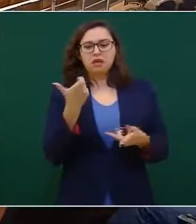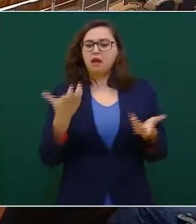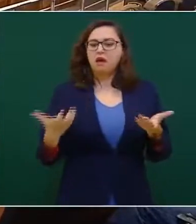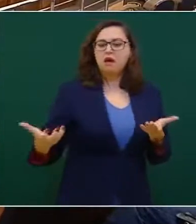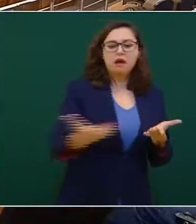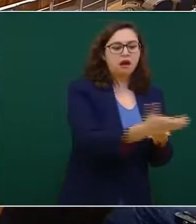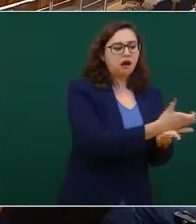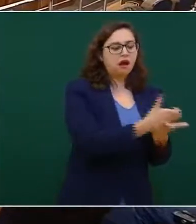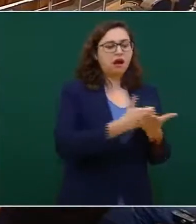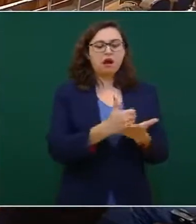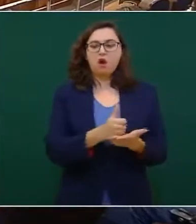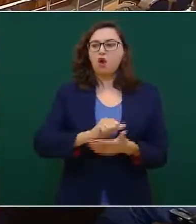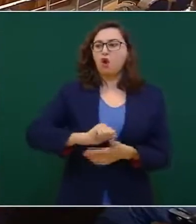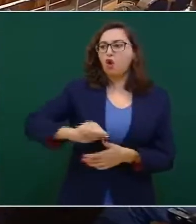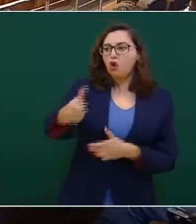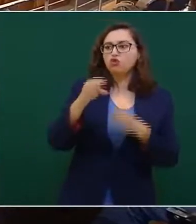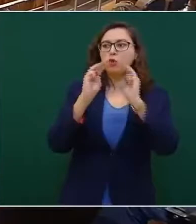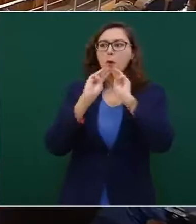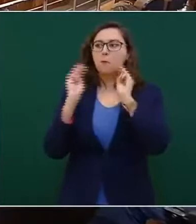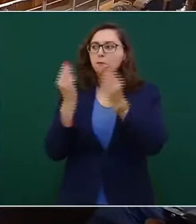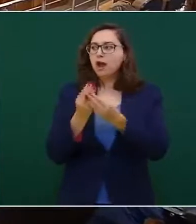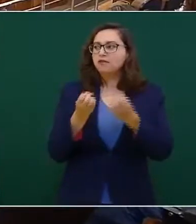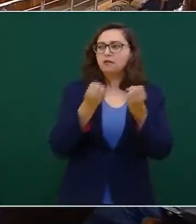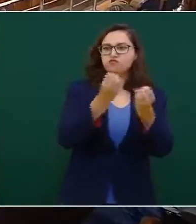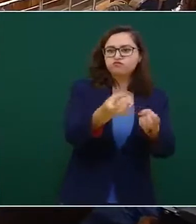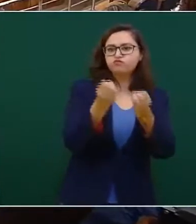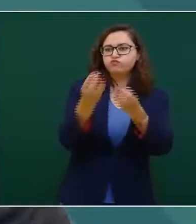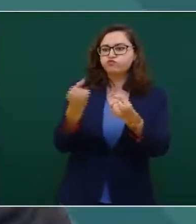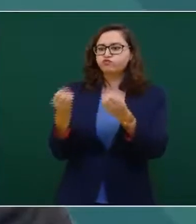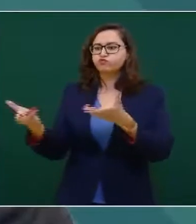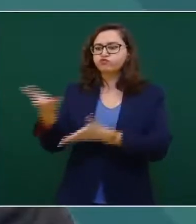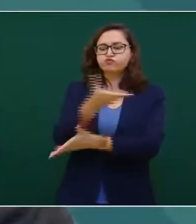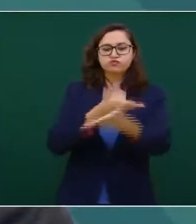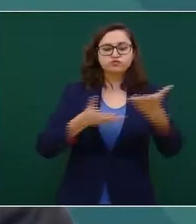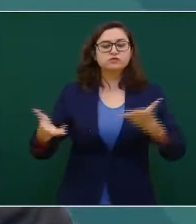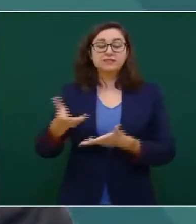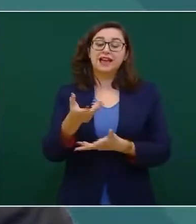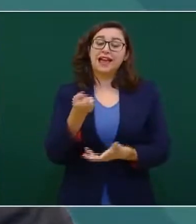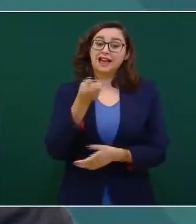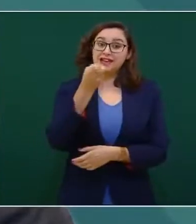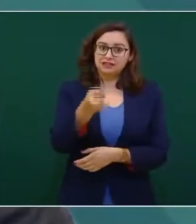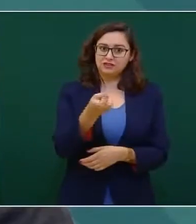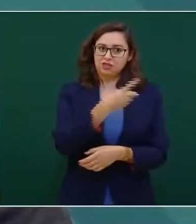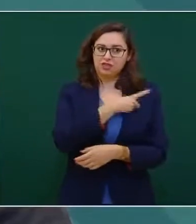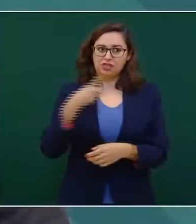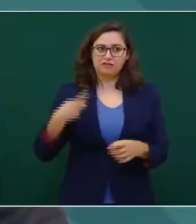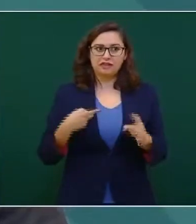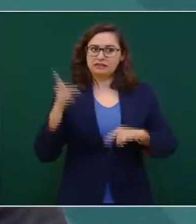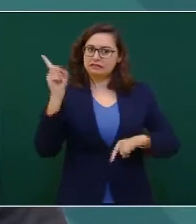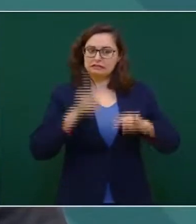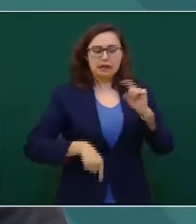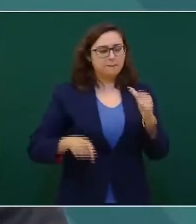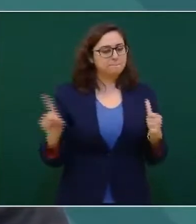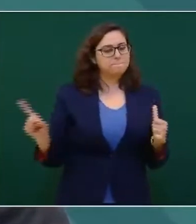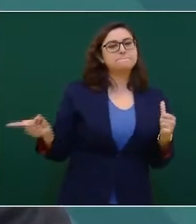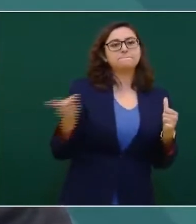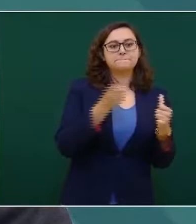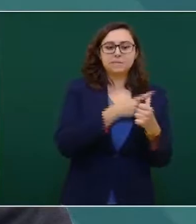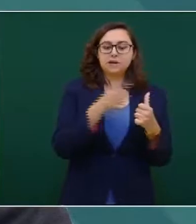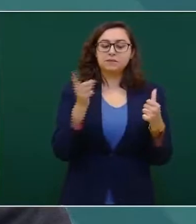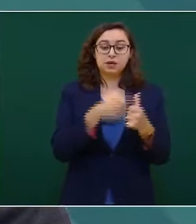delitos. Hay una sensible baja en los índices delictivos. Pero el compromiso con la ciudadanía,